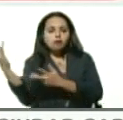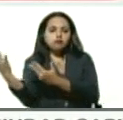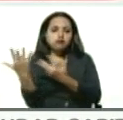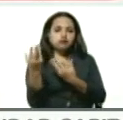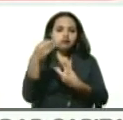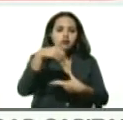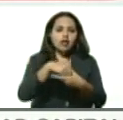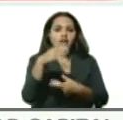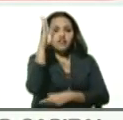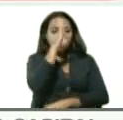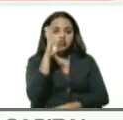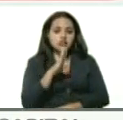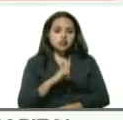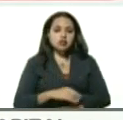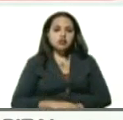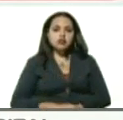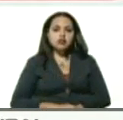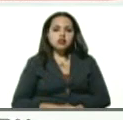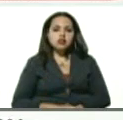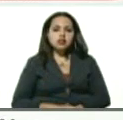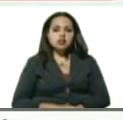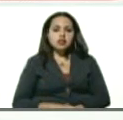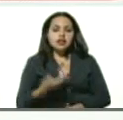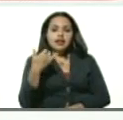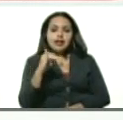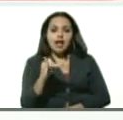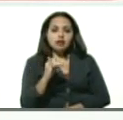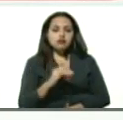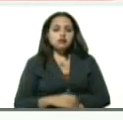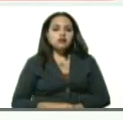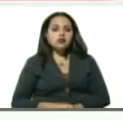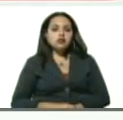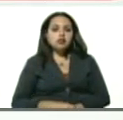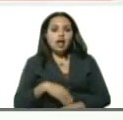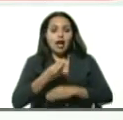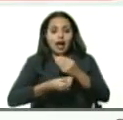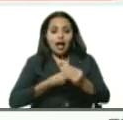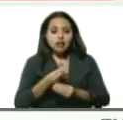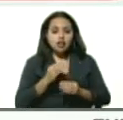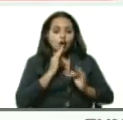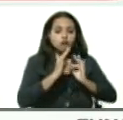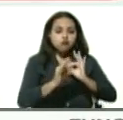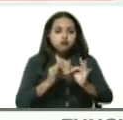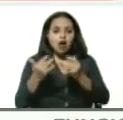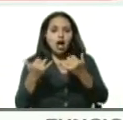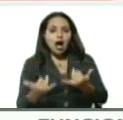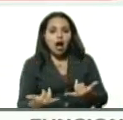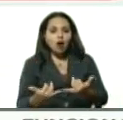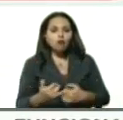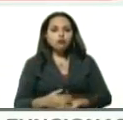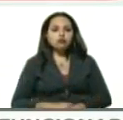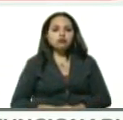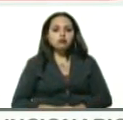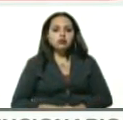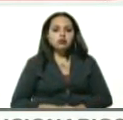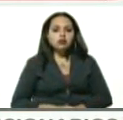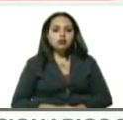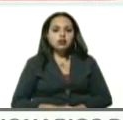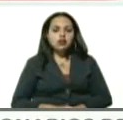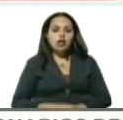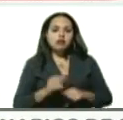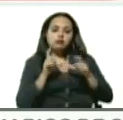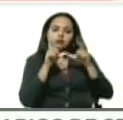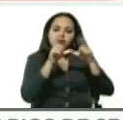Brasil y han generado todos estos casos que están en estos momentos cumpliendo la debida